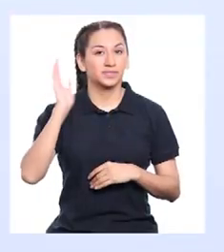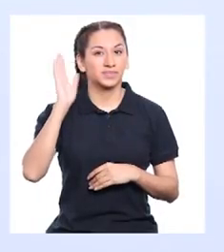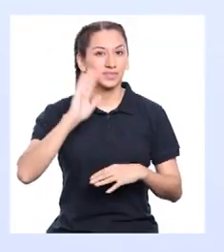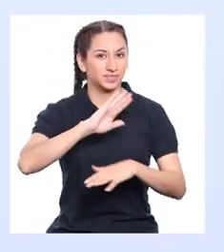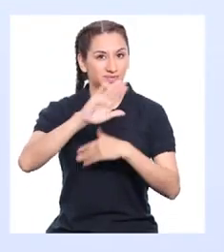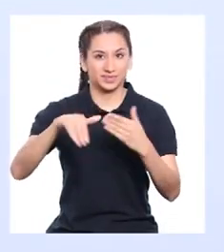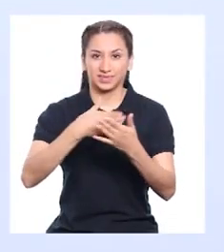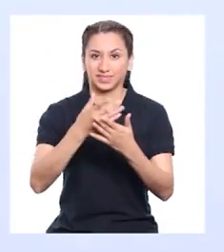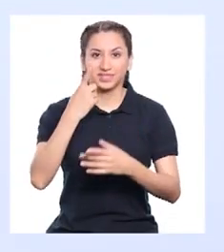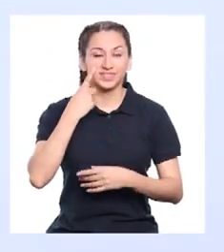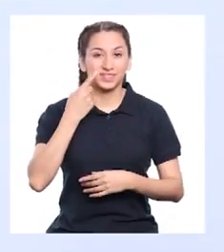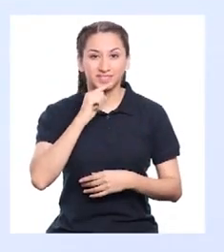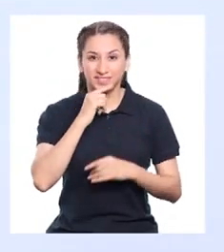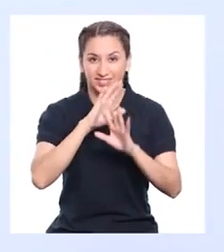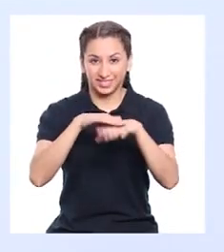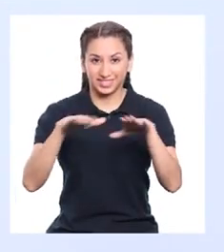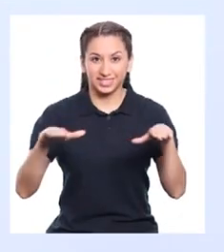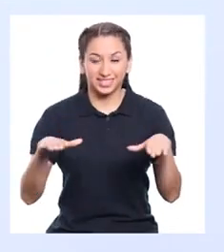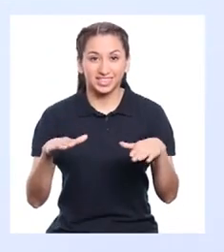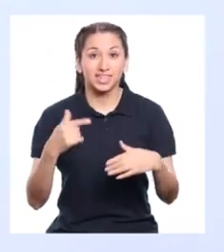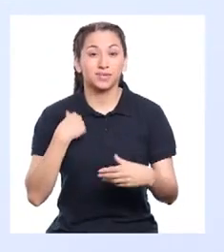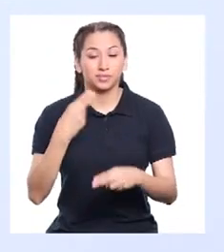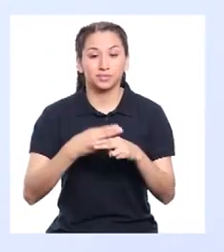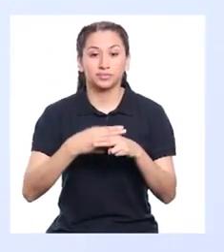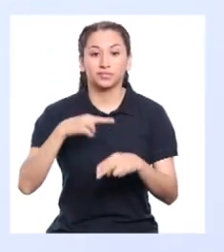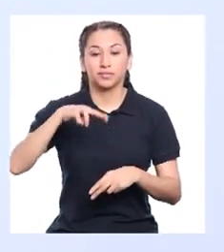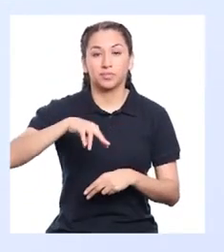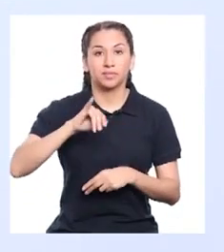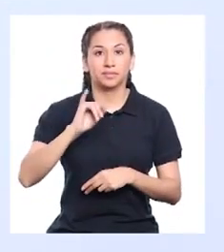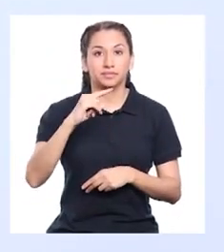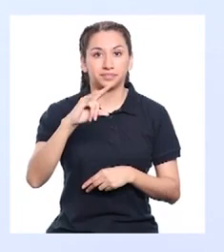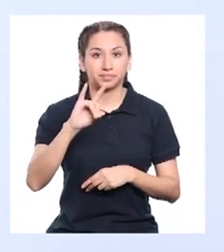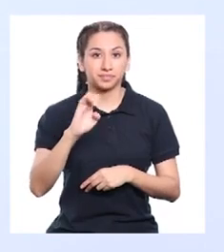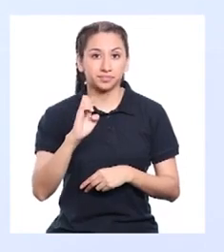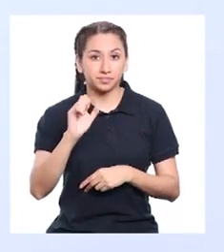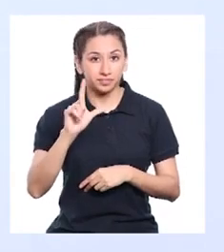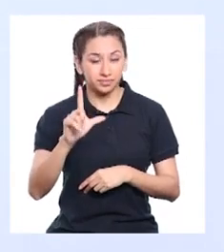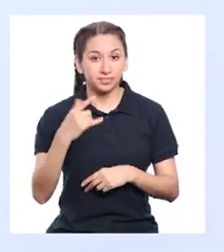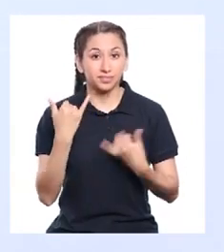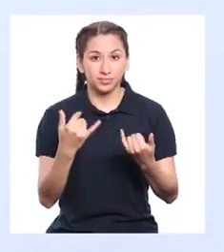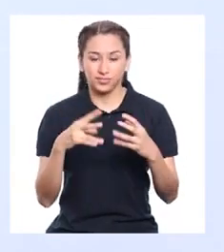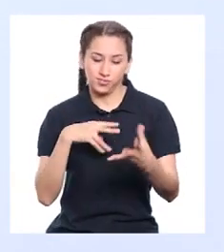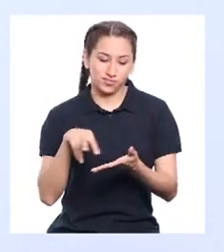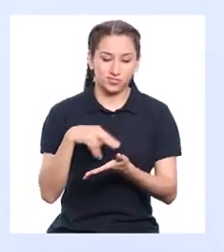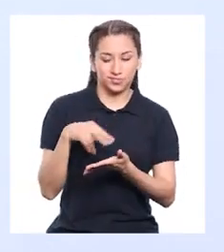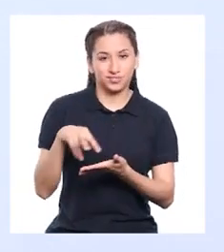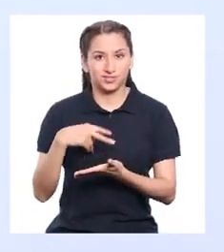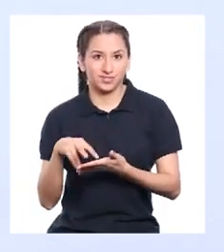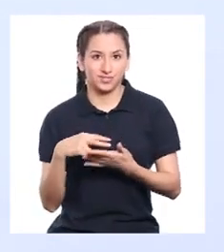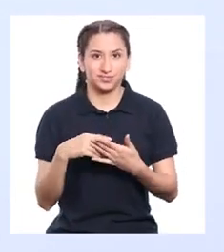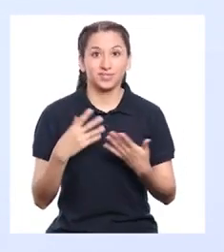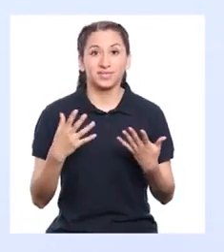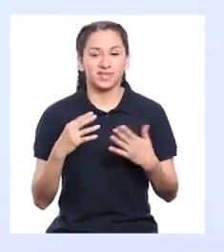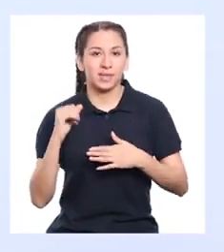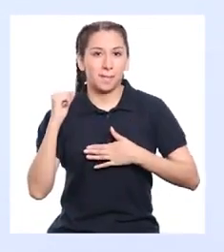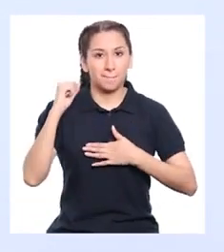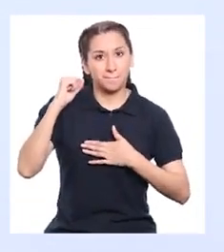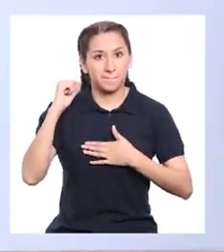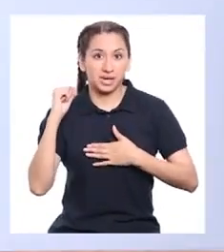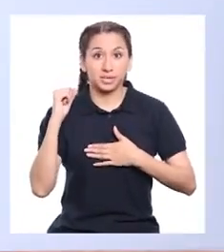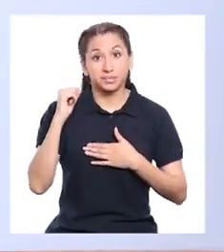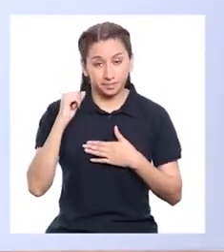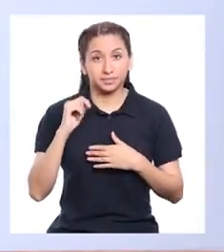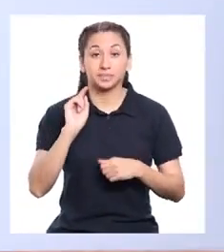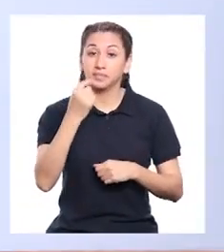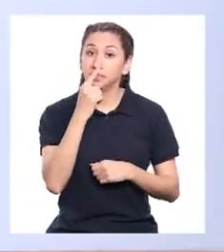¡Hola, chicos y chicas! Soy Miguel Ángel y hoy vamos a movernos al ritmo de un baile caribeño, el merengue.